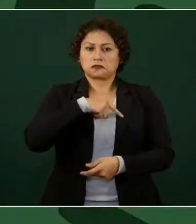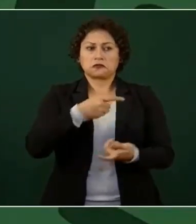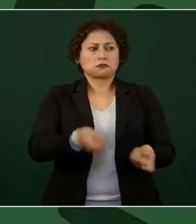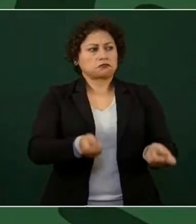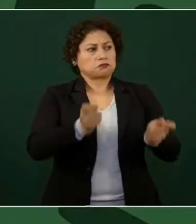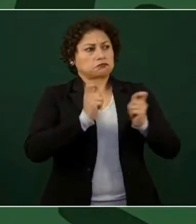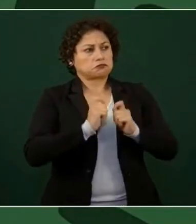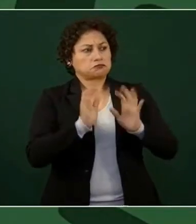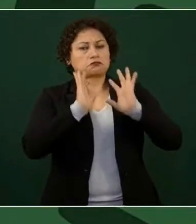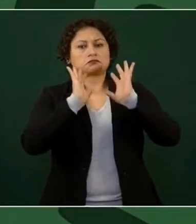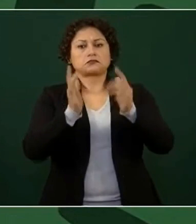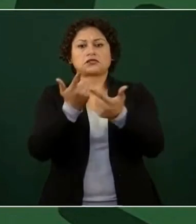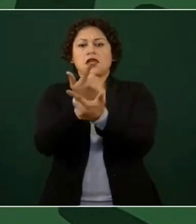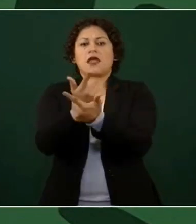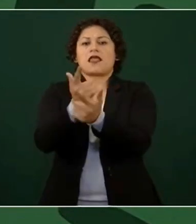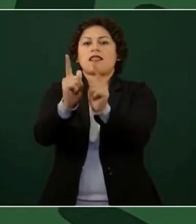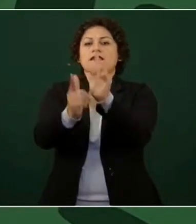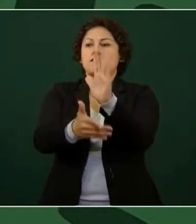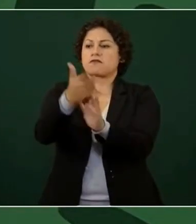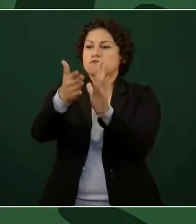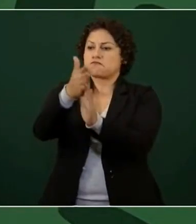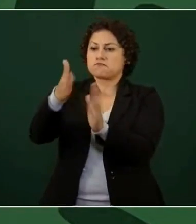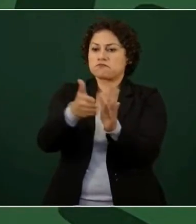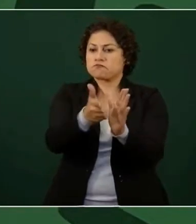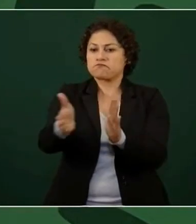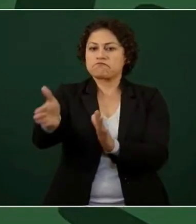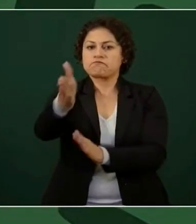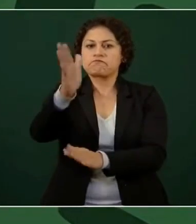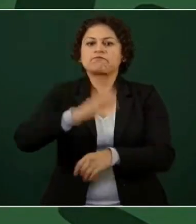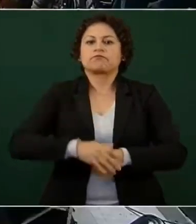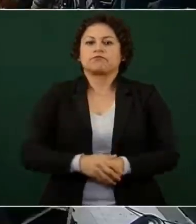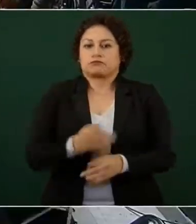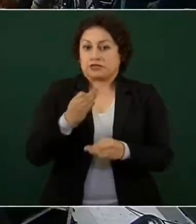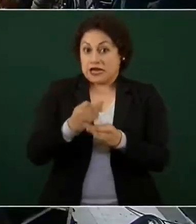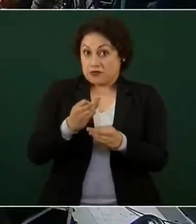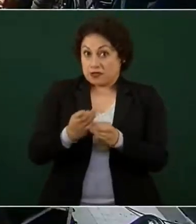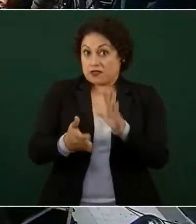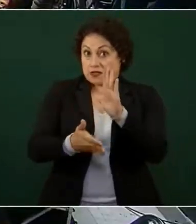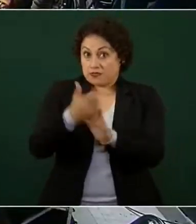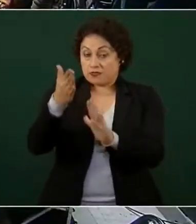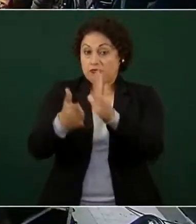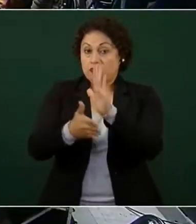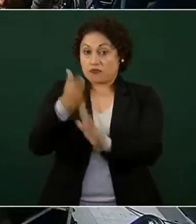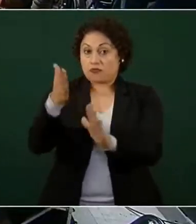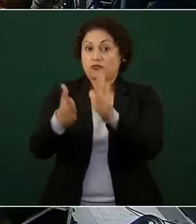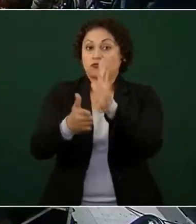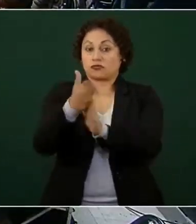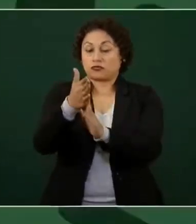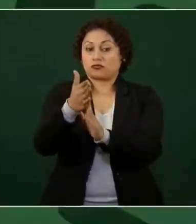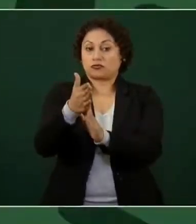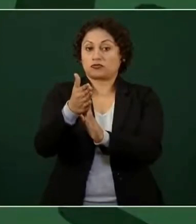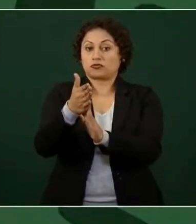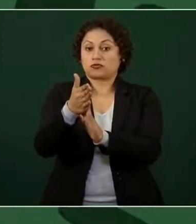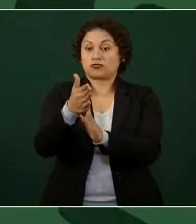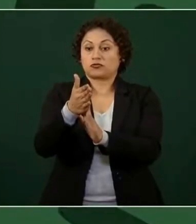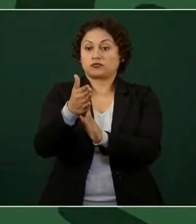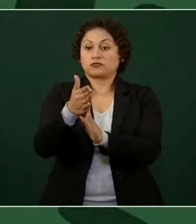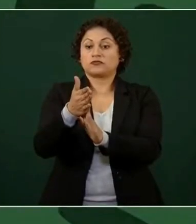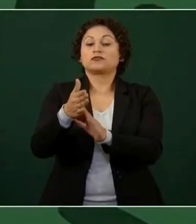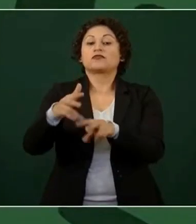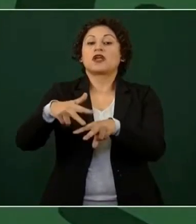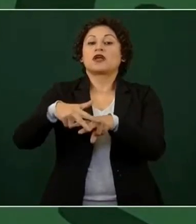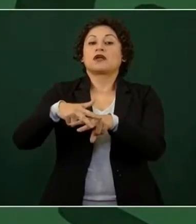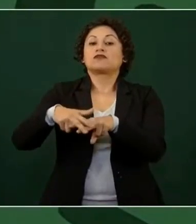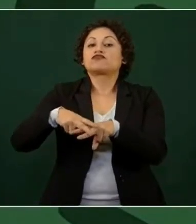el tramo. Ahora es la construcción de las vías,